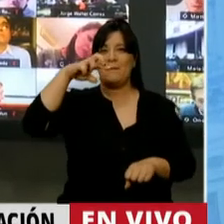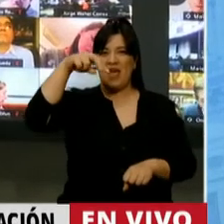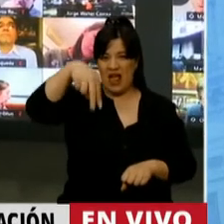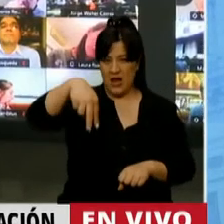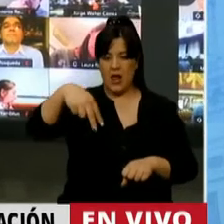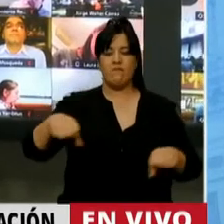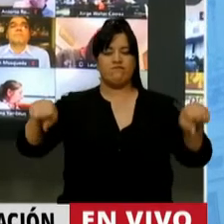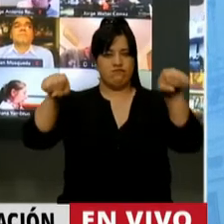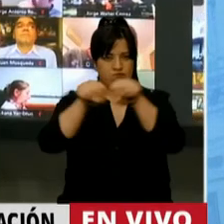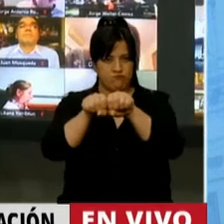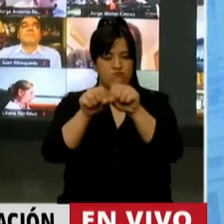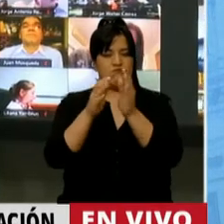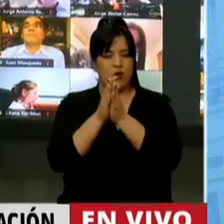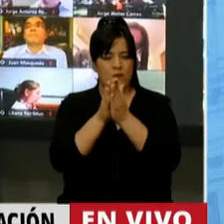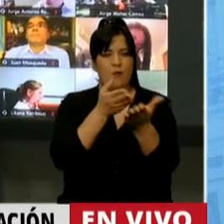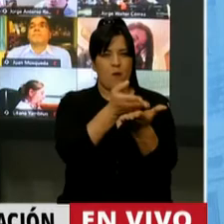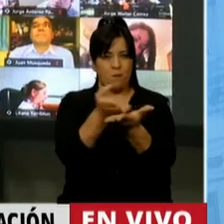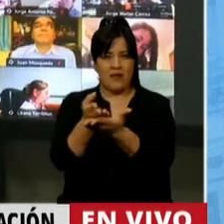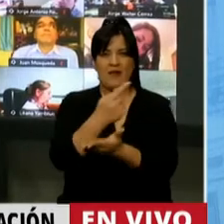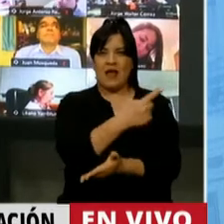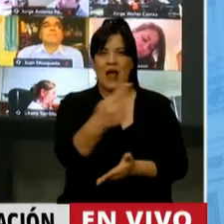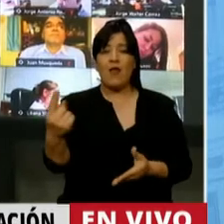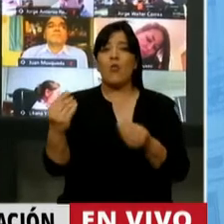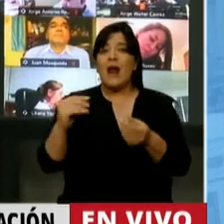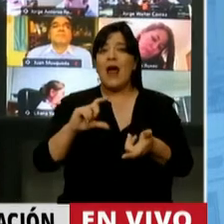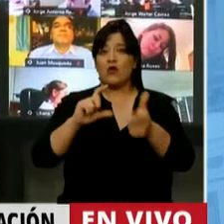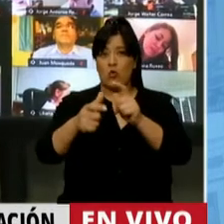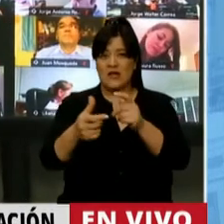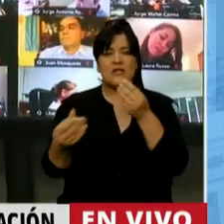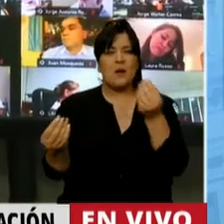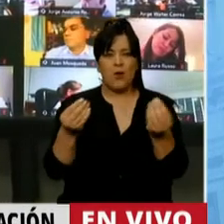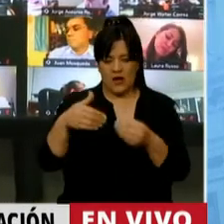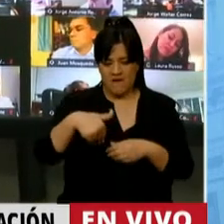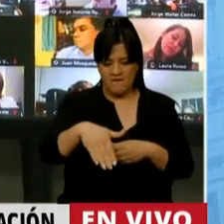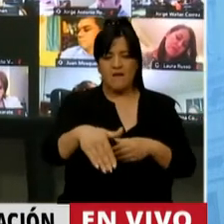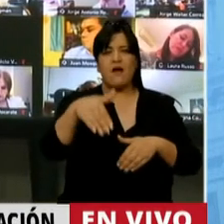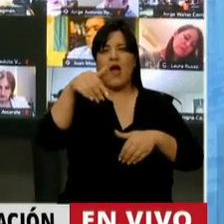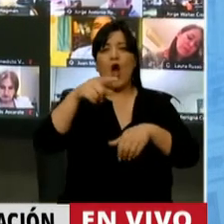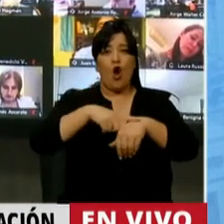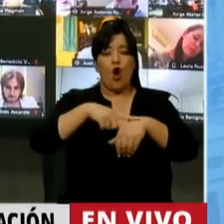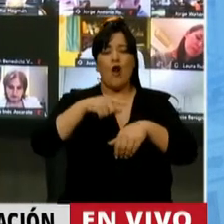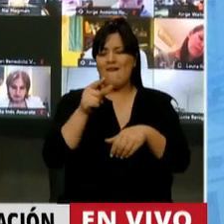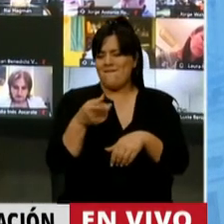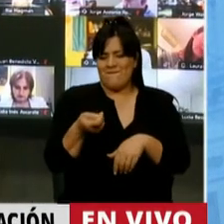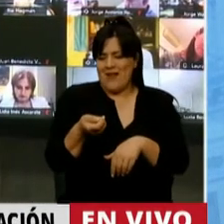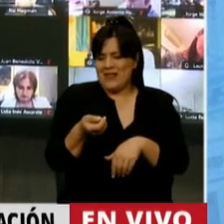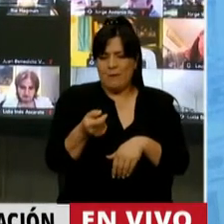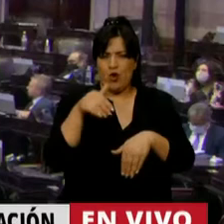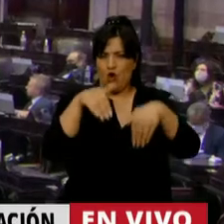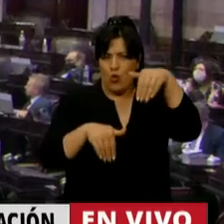así están actualizados porque para la hora de votar falta muy poquito.